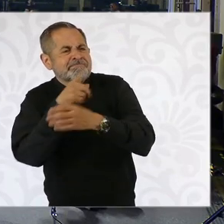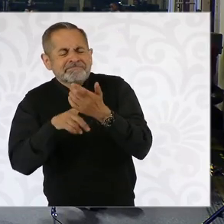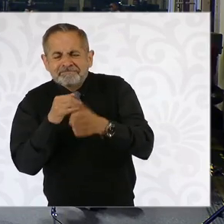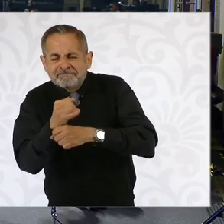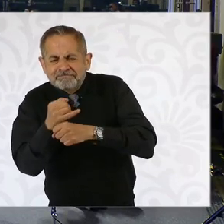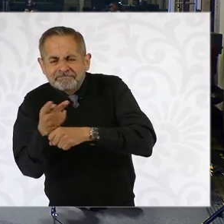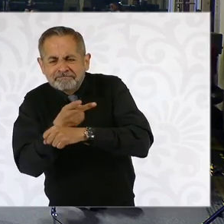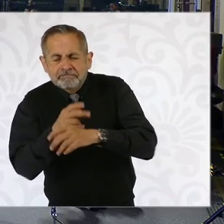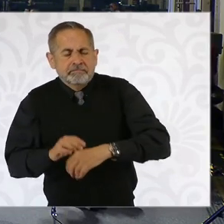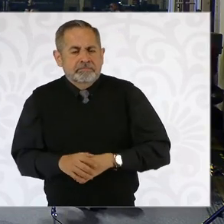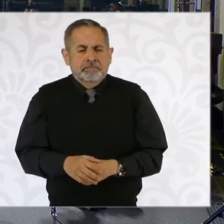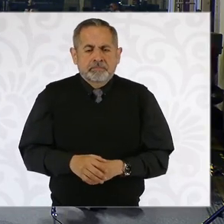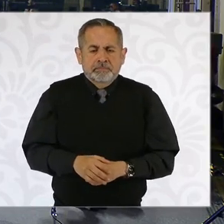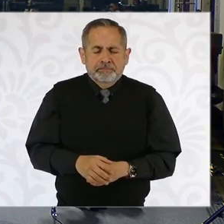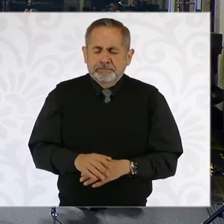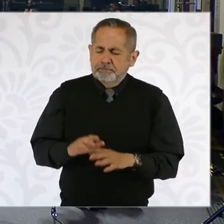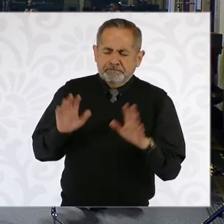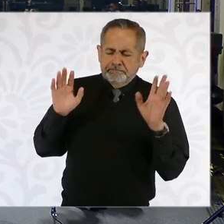Pues el apoyo.